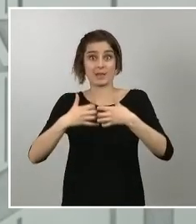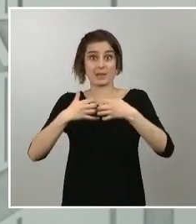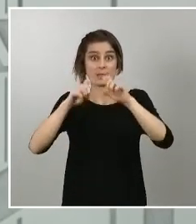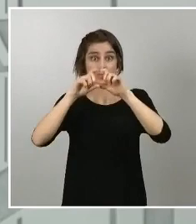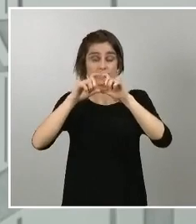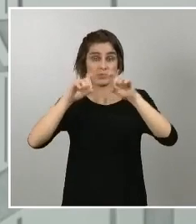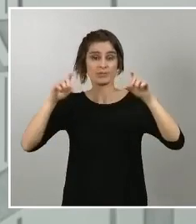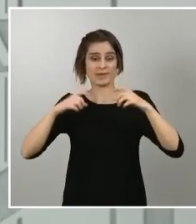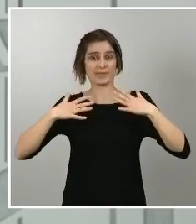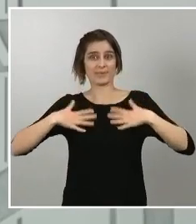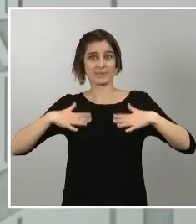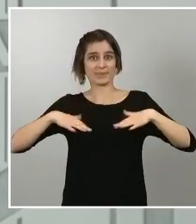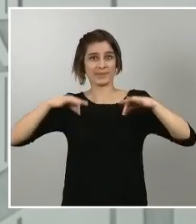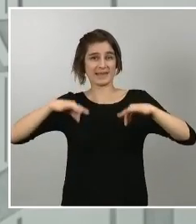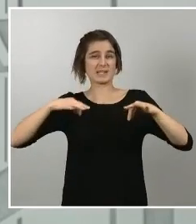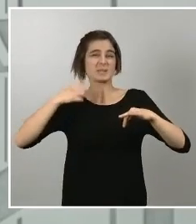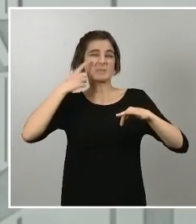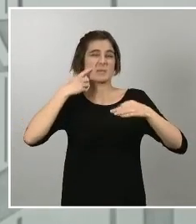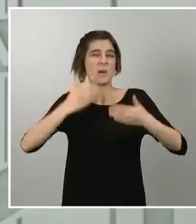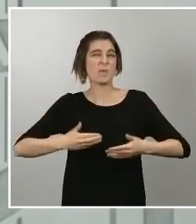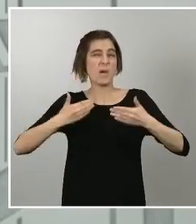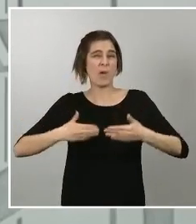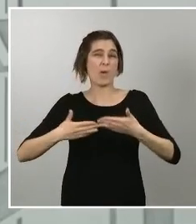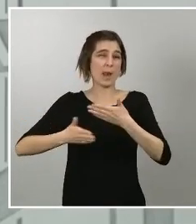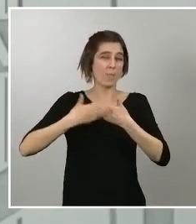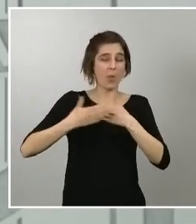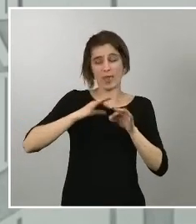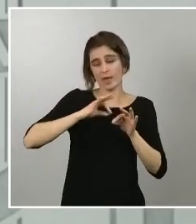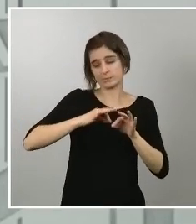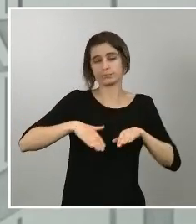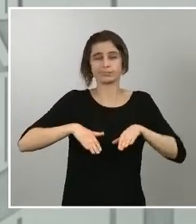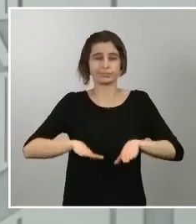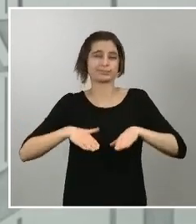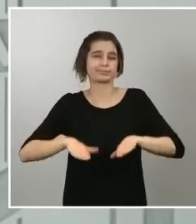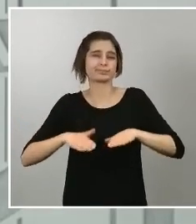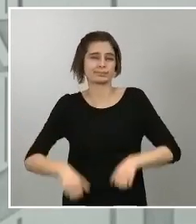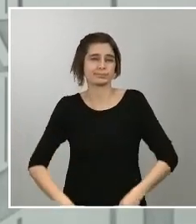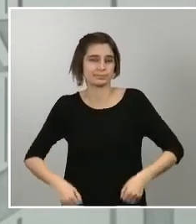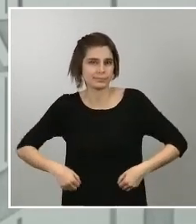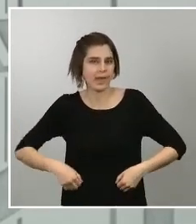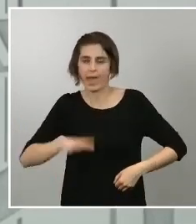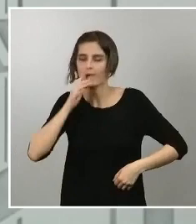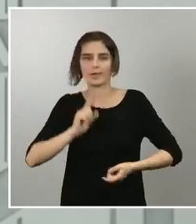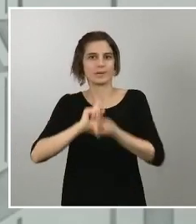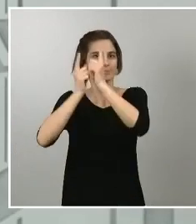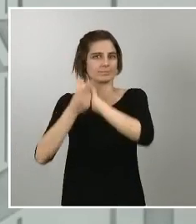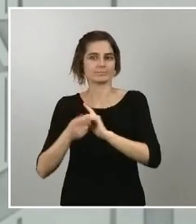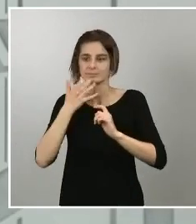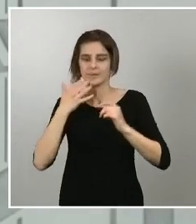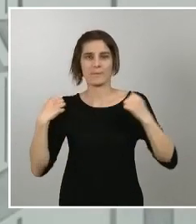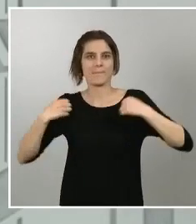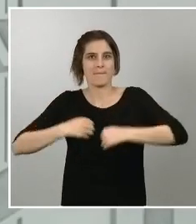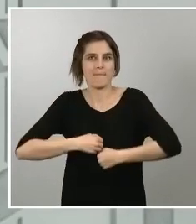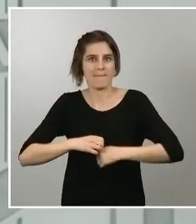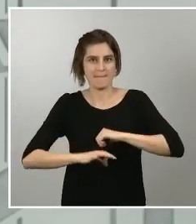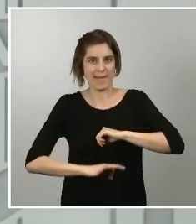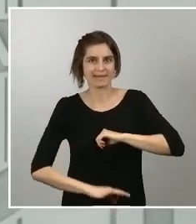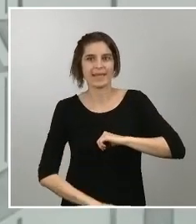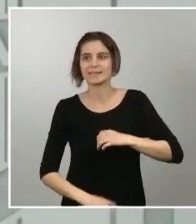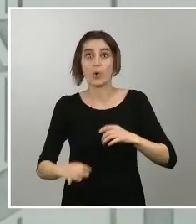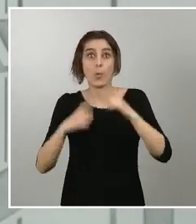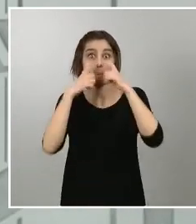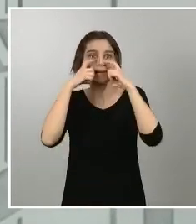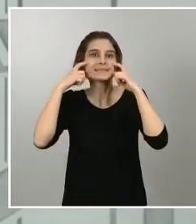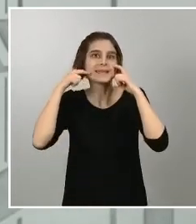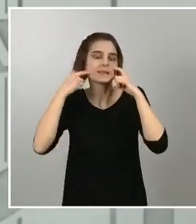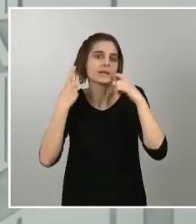fabricar moda que se dedica a fabricar ahora batas o se dedica a fabricar mascarillas que son imprescindibles para